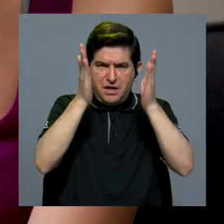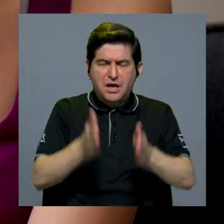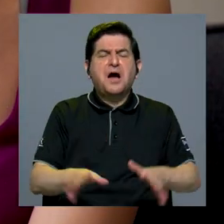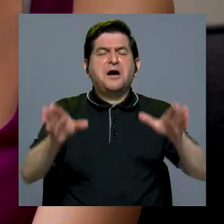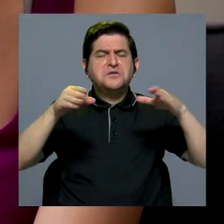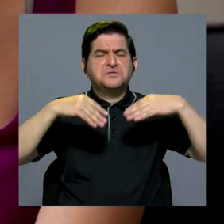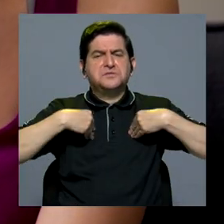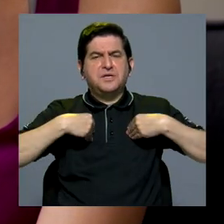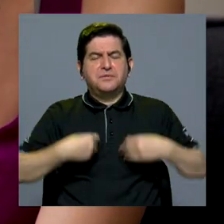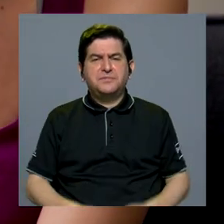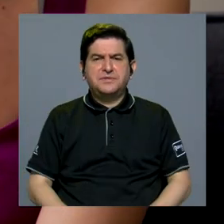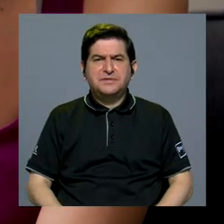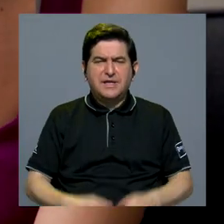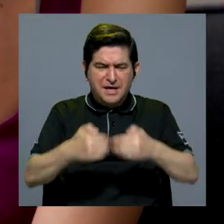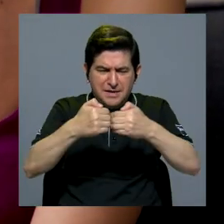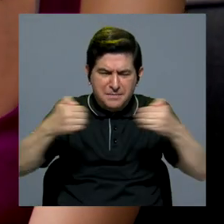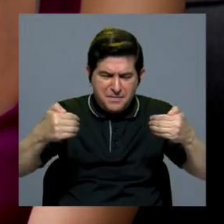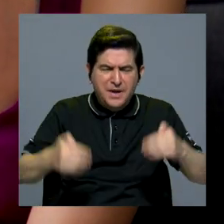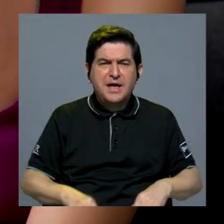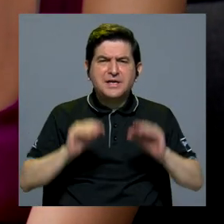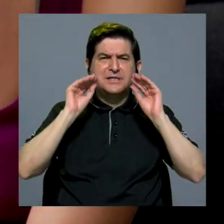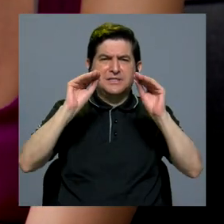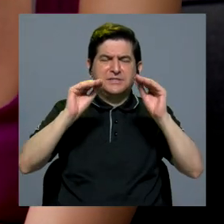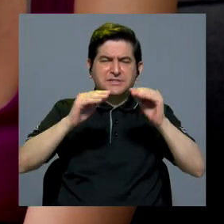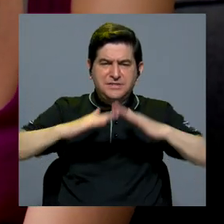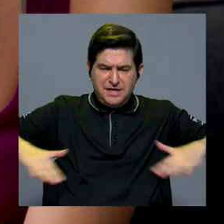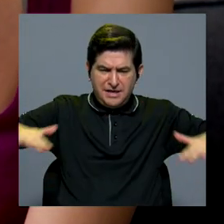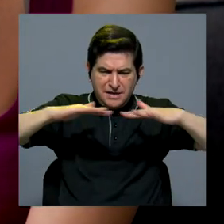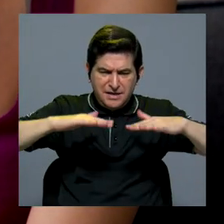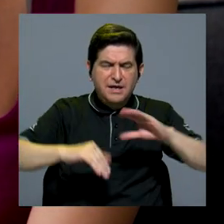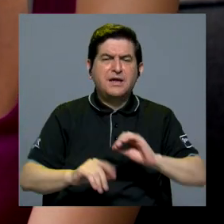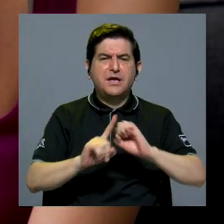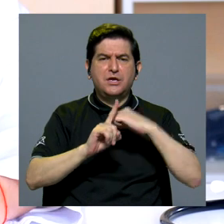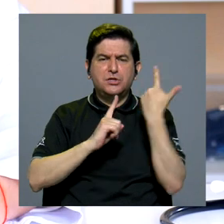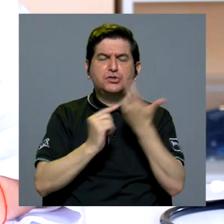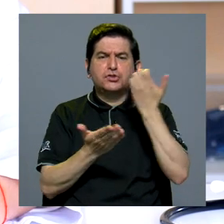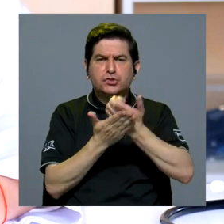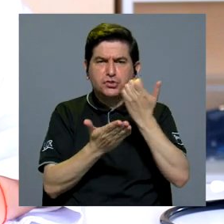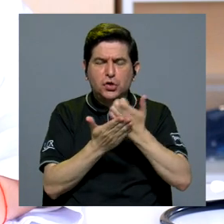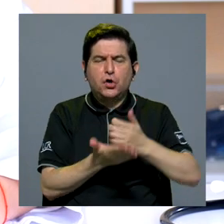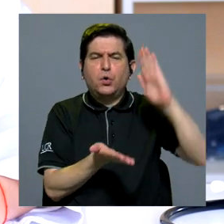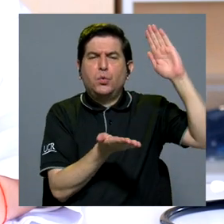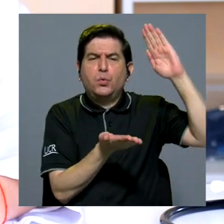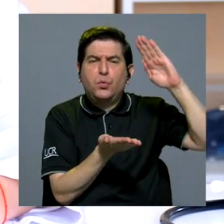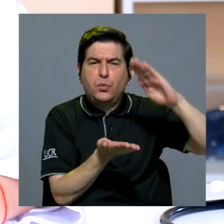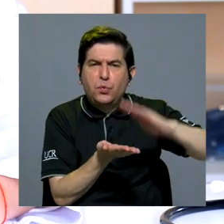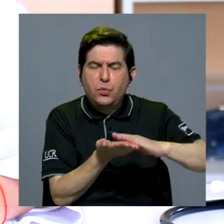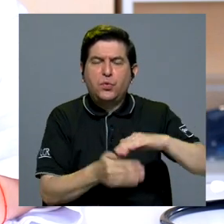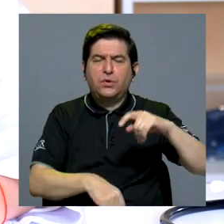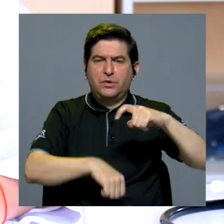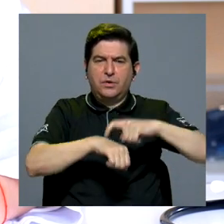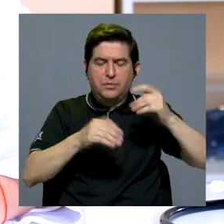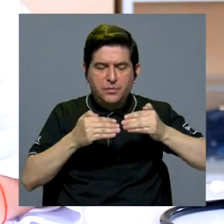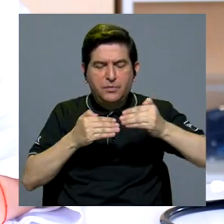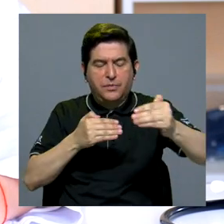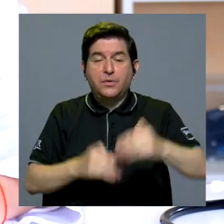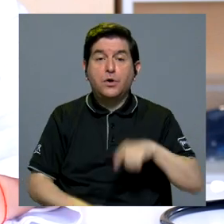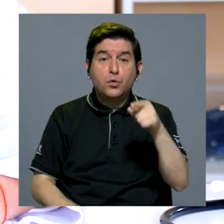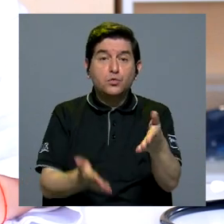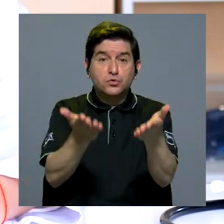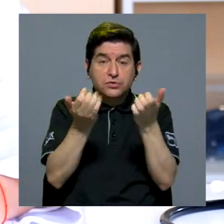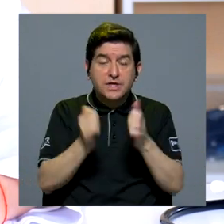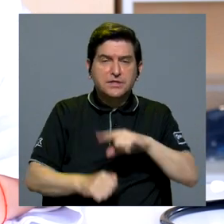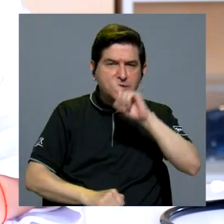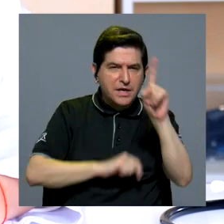reconocen que las brechas educativas, geográficas y socioeconómicas han disminuido en el tiempo. Si usted